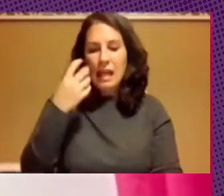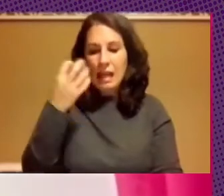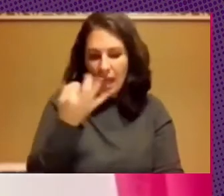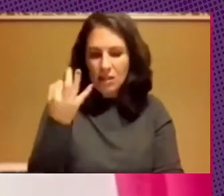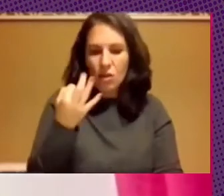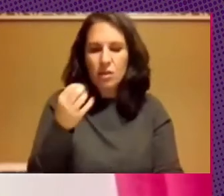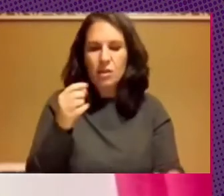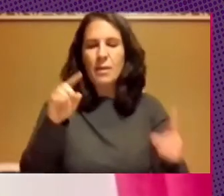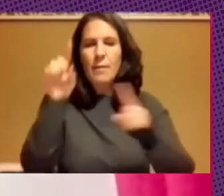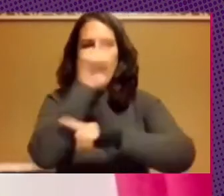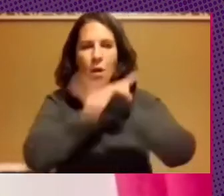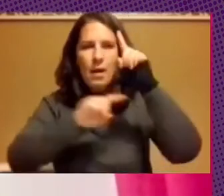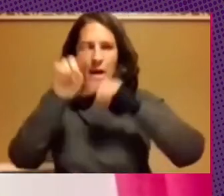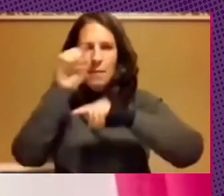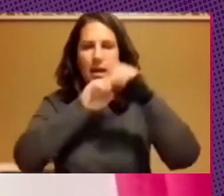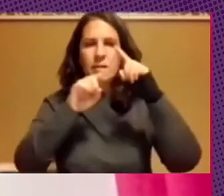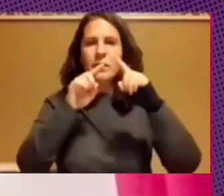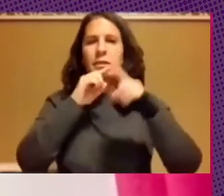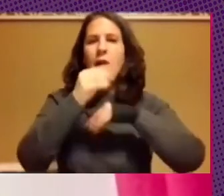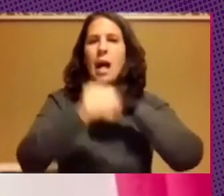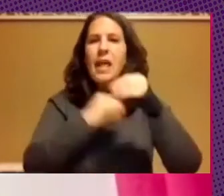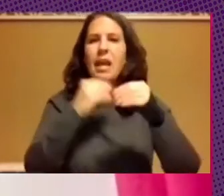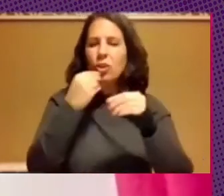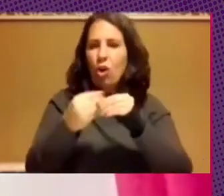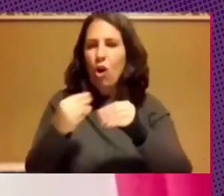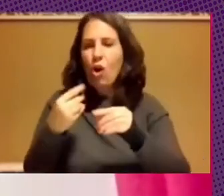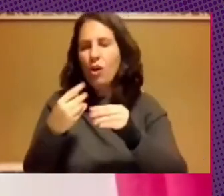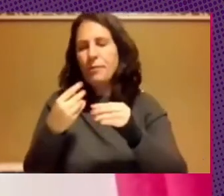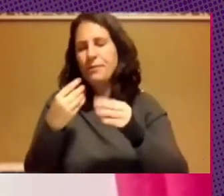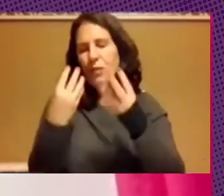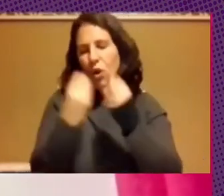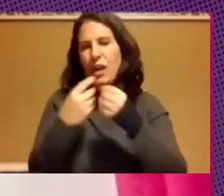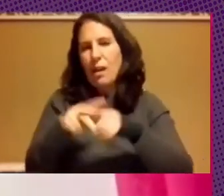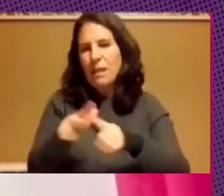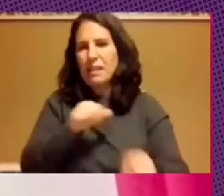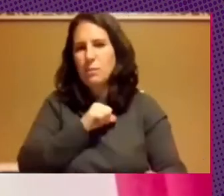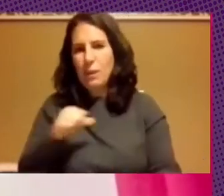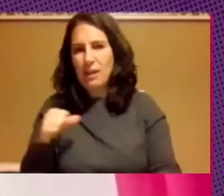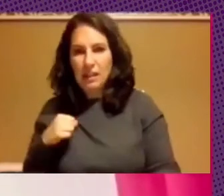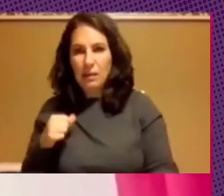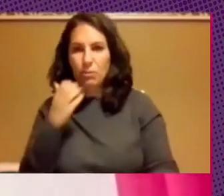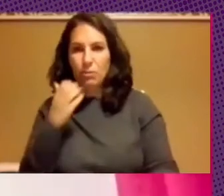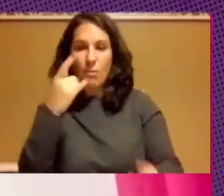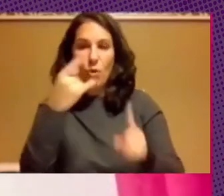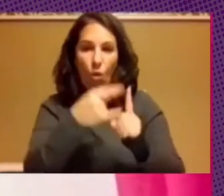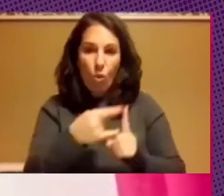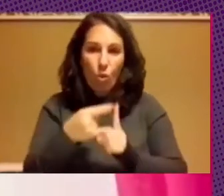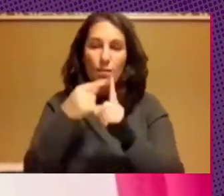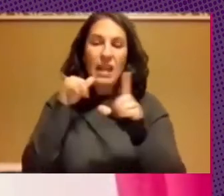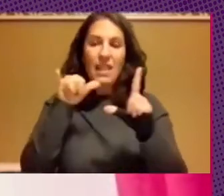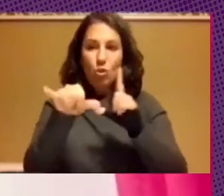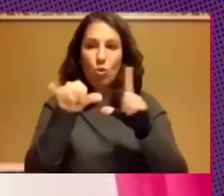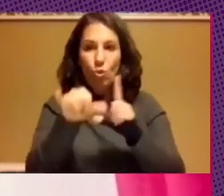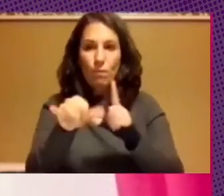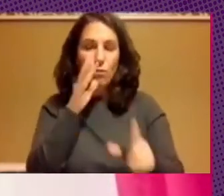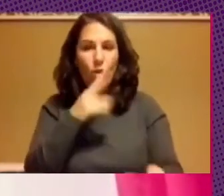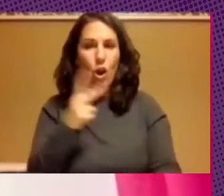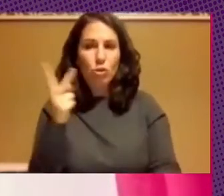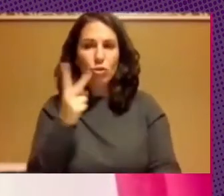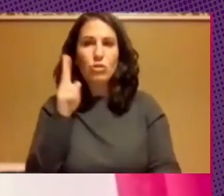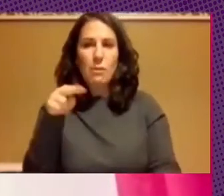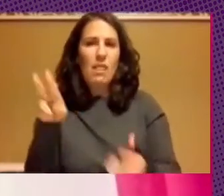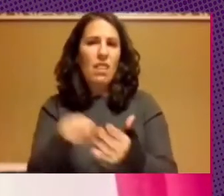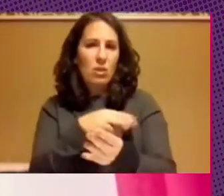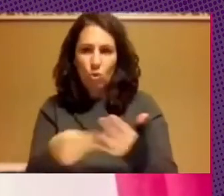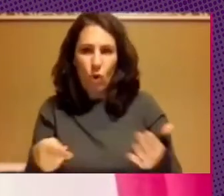problemas el hecho de hacerlo con herramientas privativas que no controlamos como es este caso de Zoom y de YouTube porque YouTube también censura